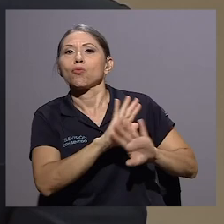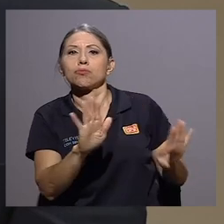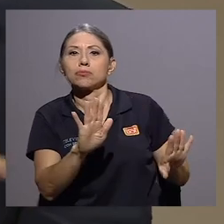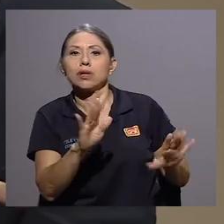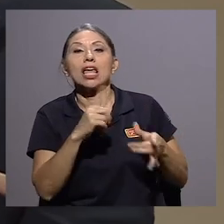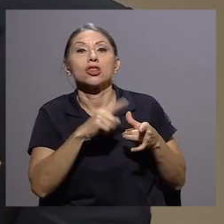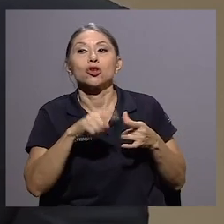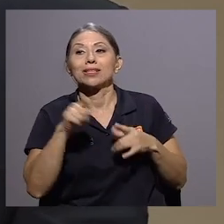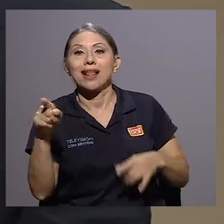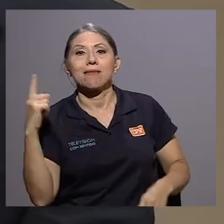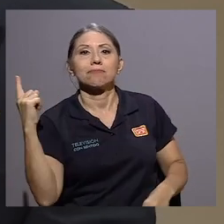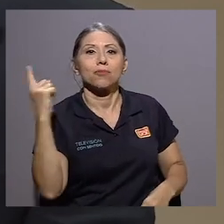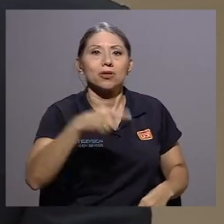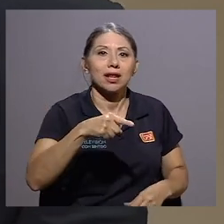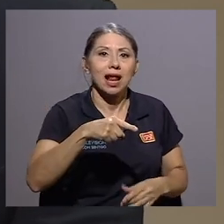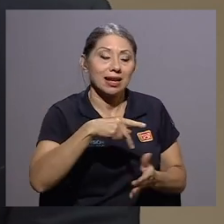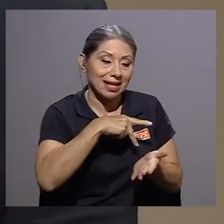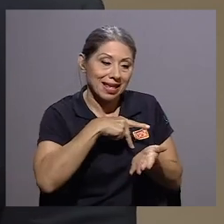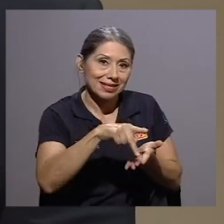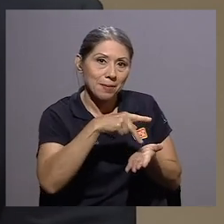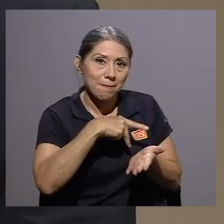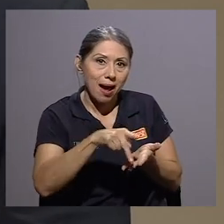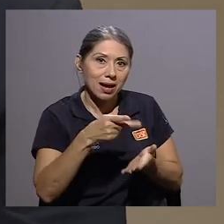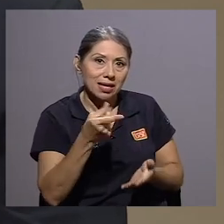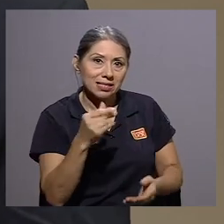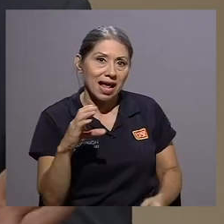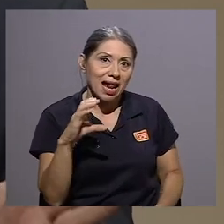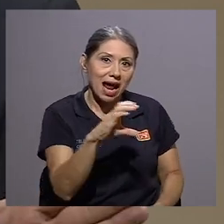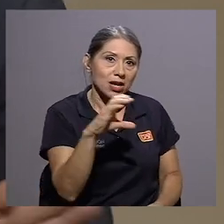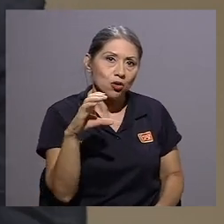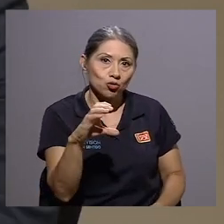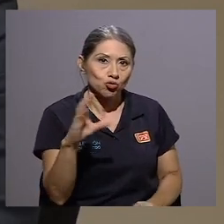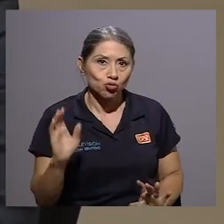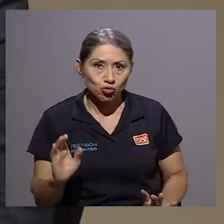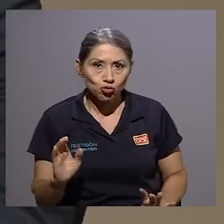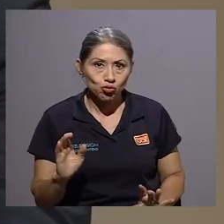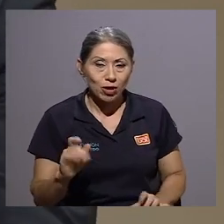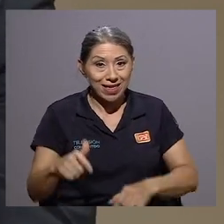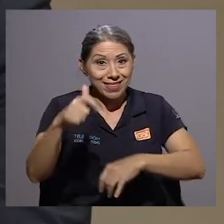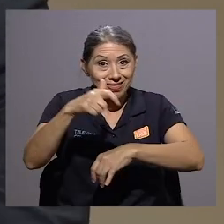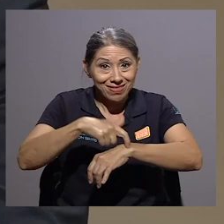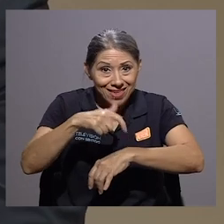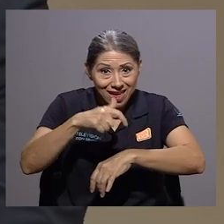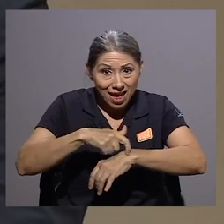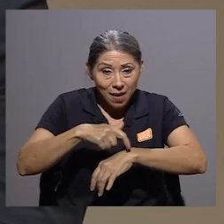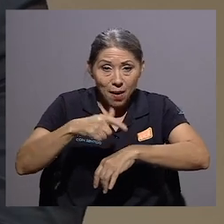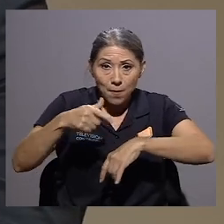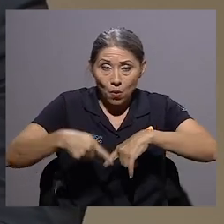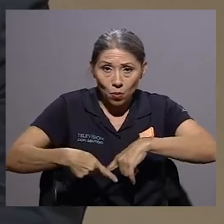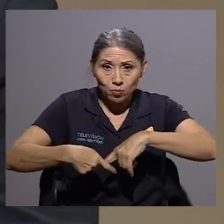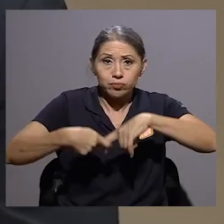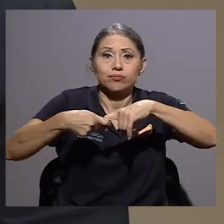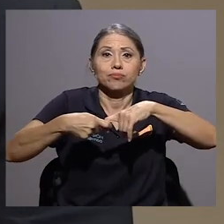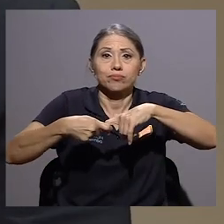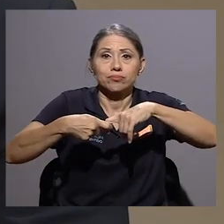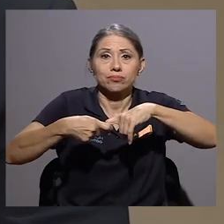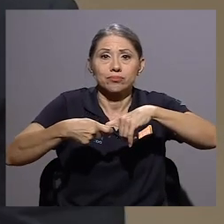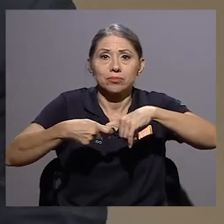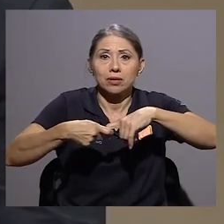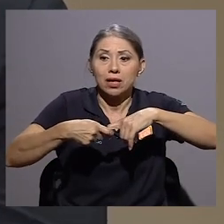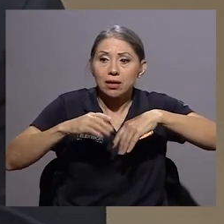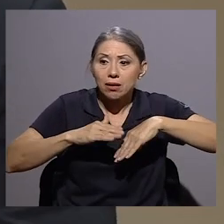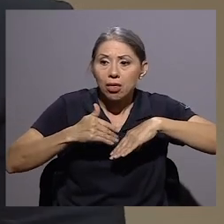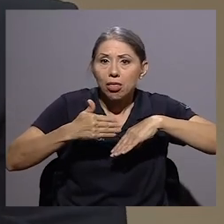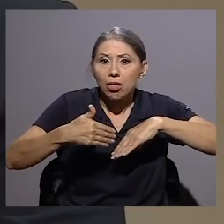paguen los salarios que durante el tiempo en el que estuvo el trámite de suspensión se le rechazó.